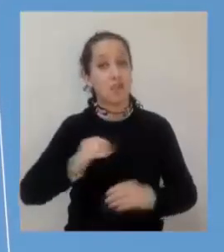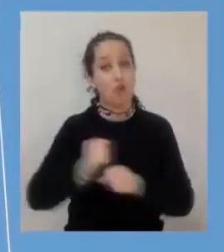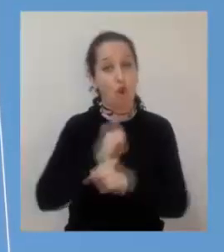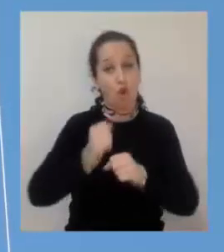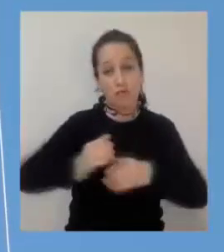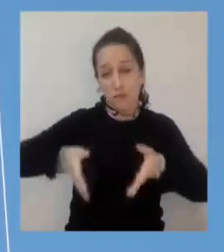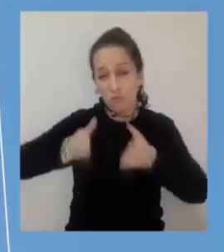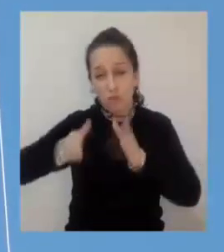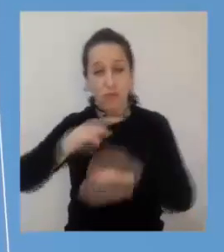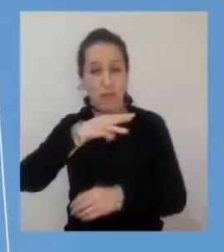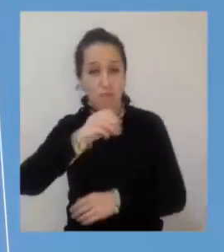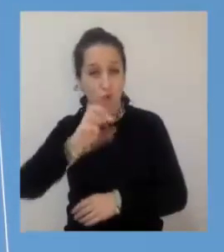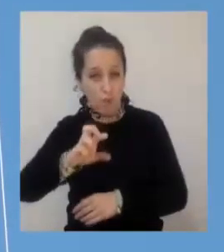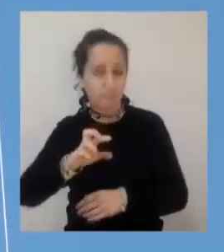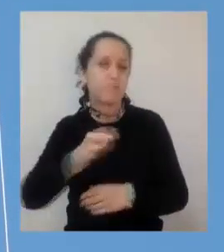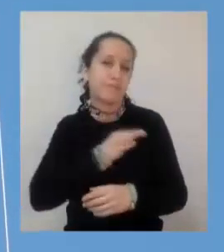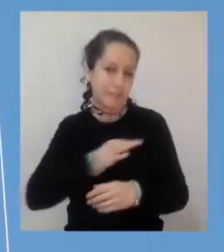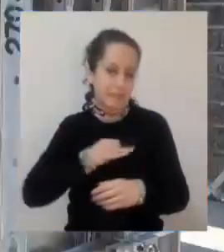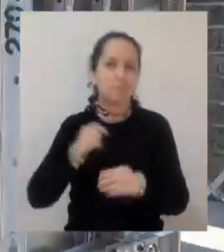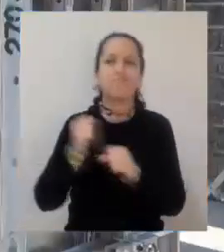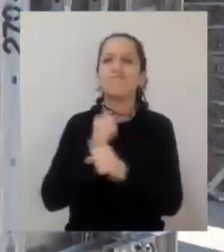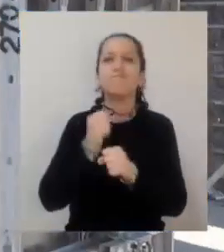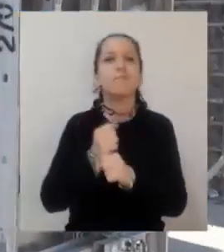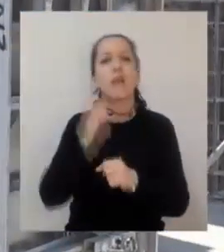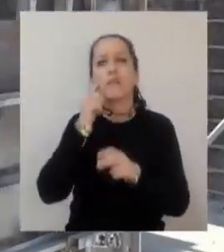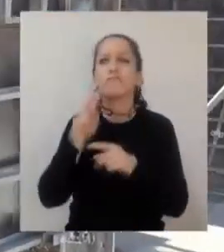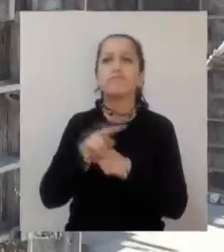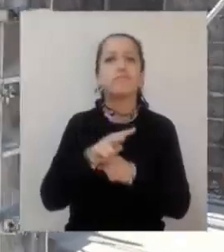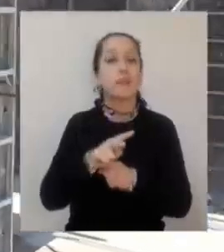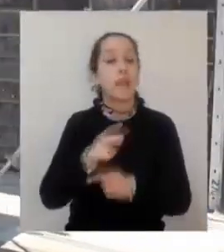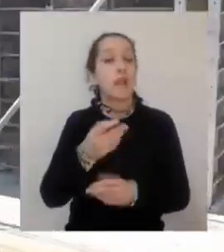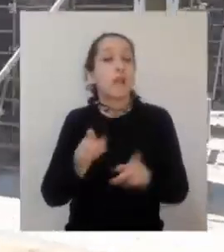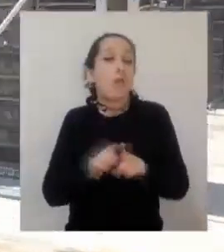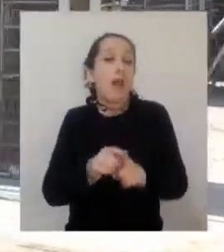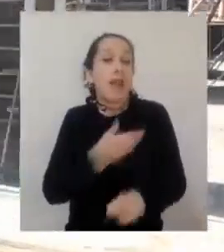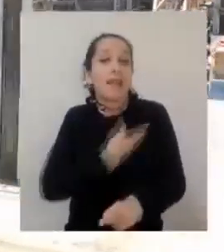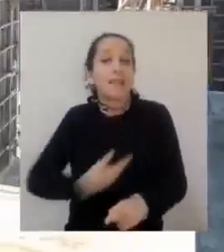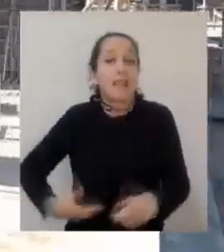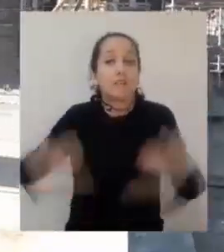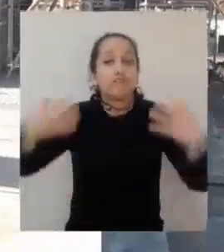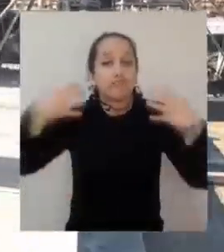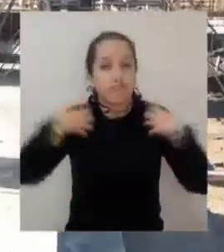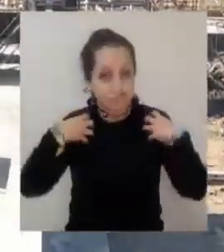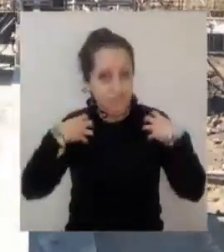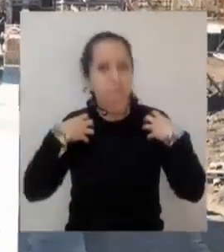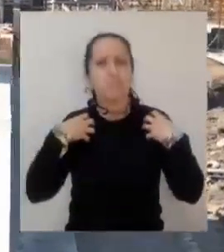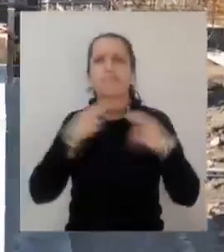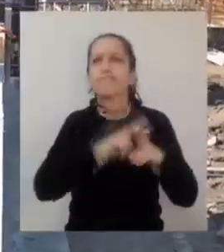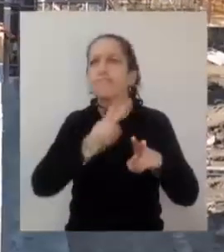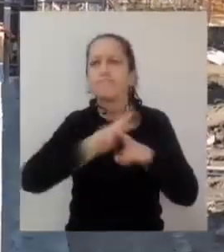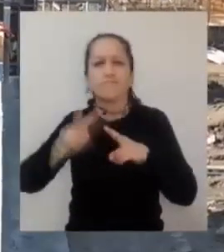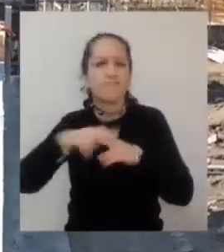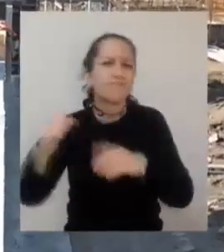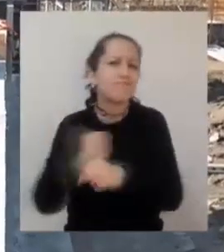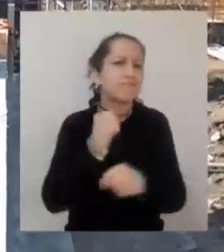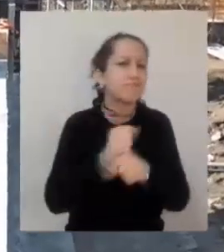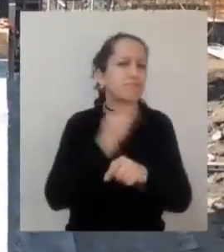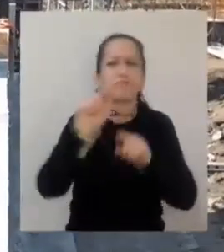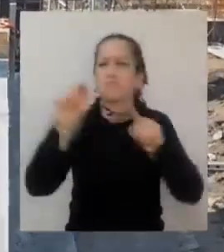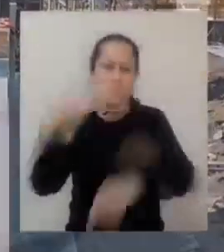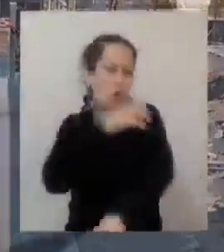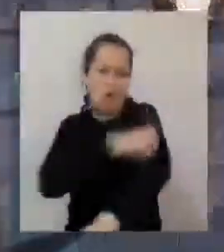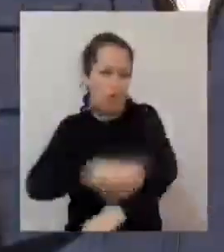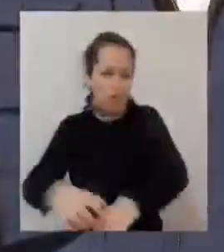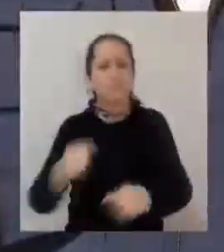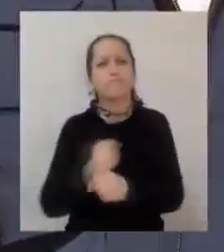que ver con ejecutar la inversión y las obras del Estado, y también, dentro de eso,